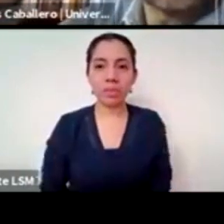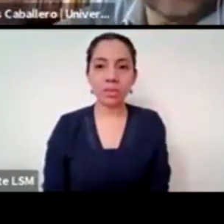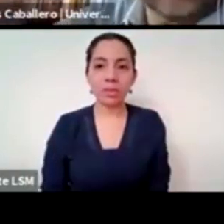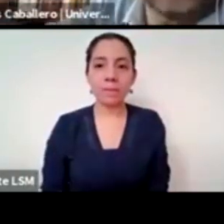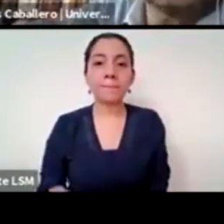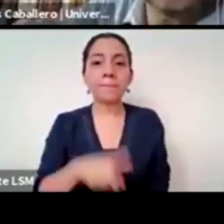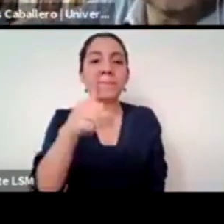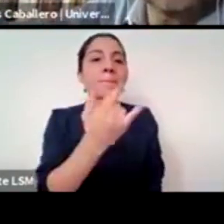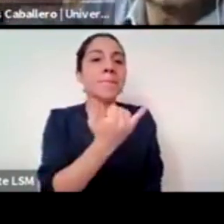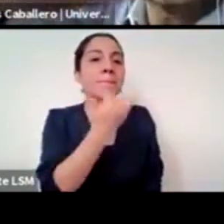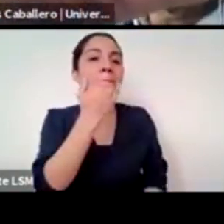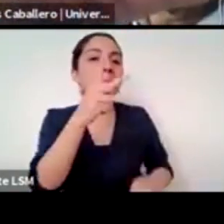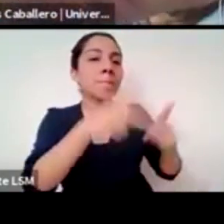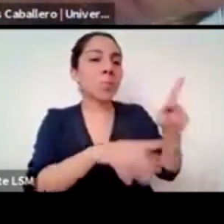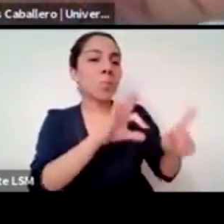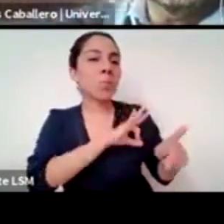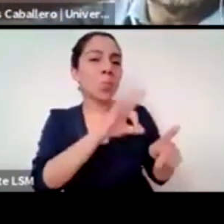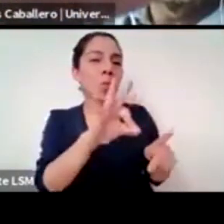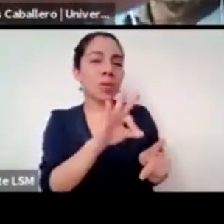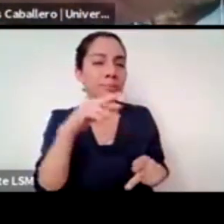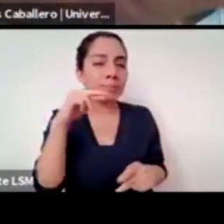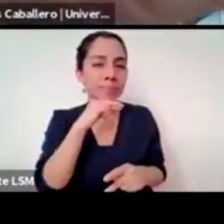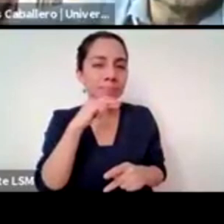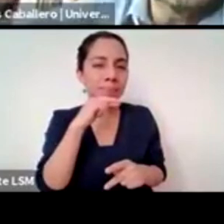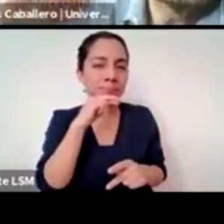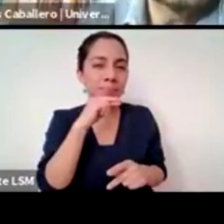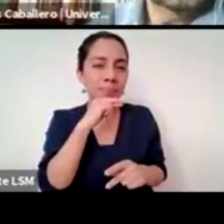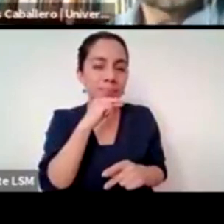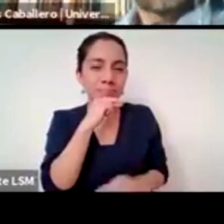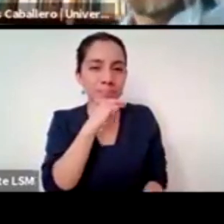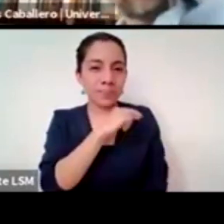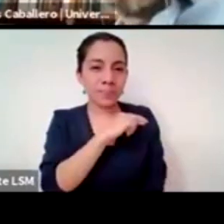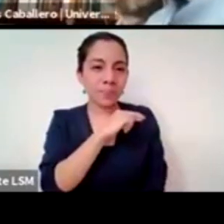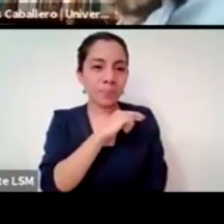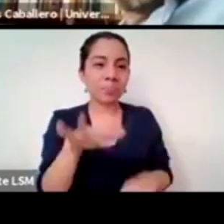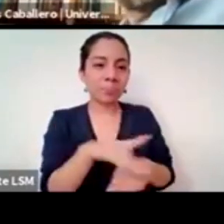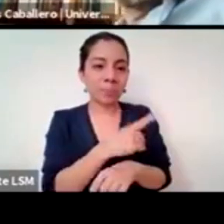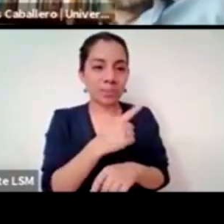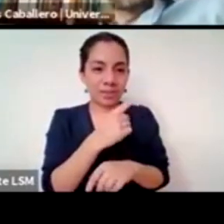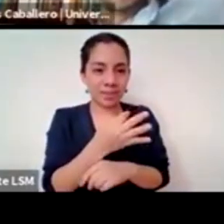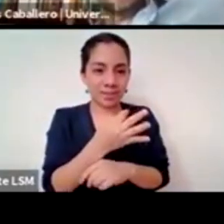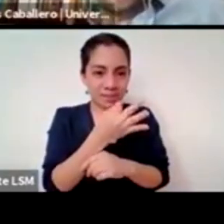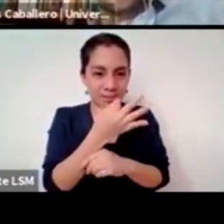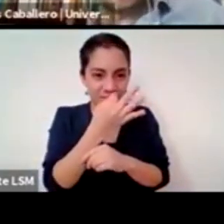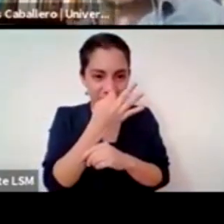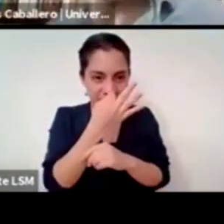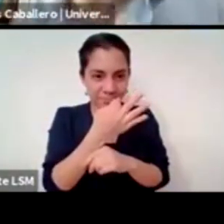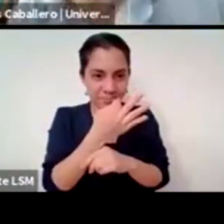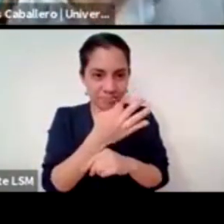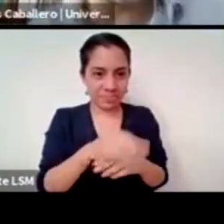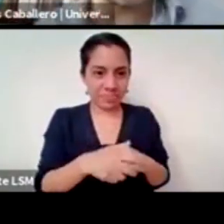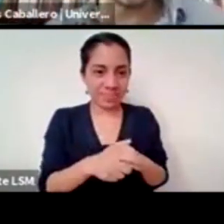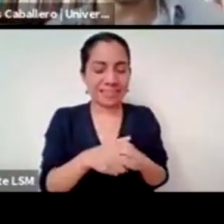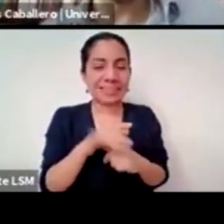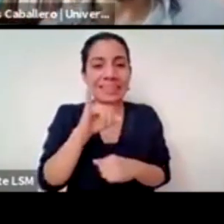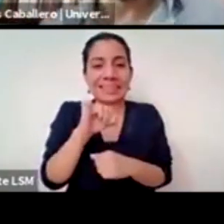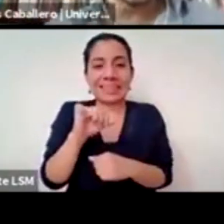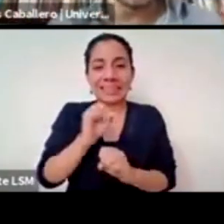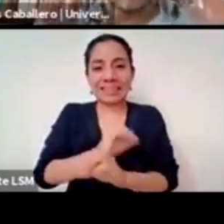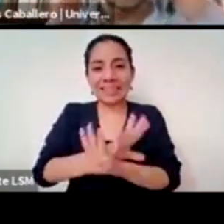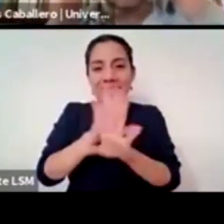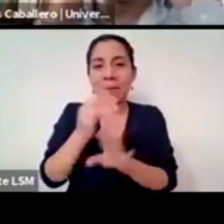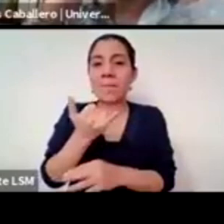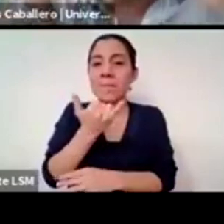por el tiempo que ya estamos encima claro pero como he sido el último invitado y no tenía muy claro